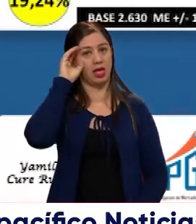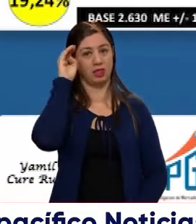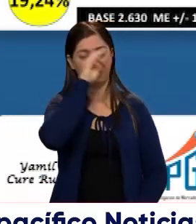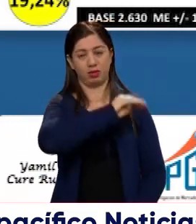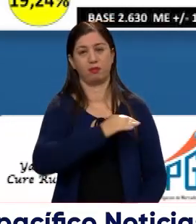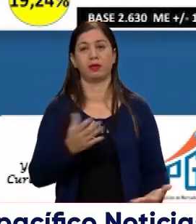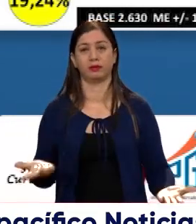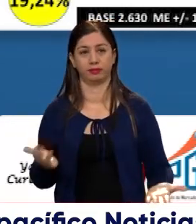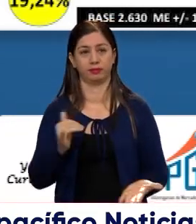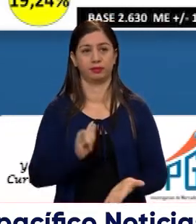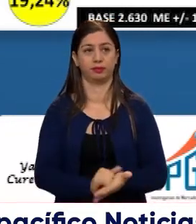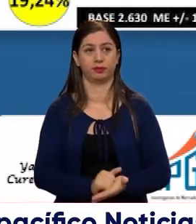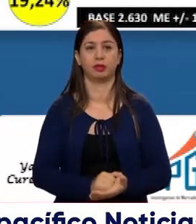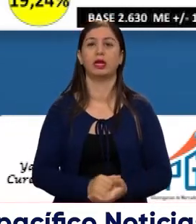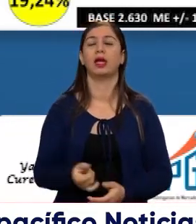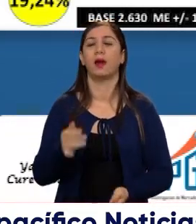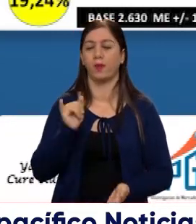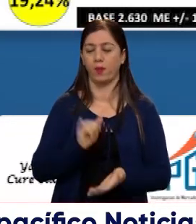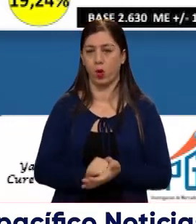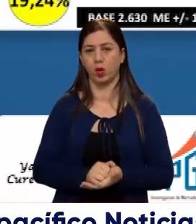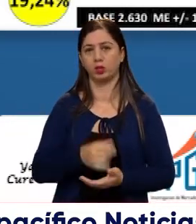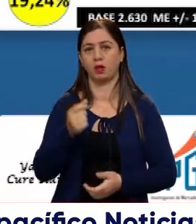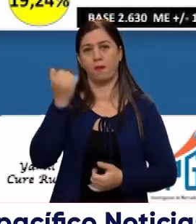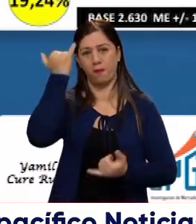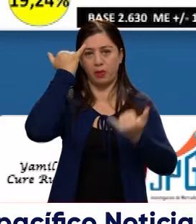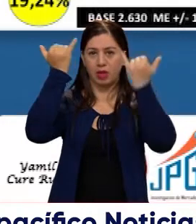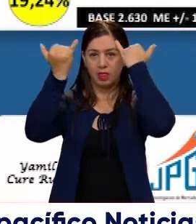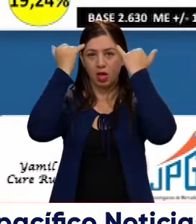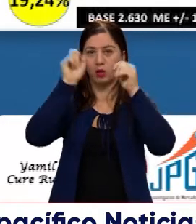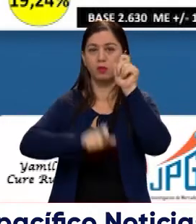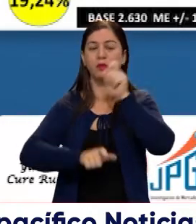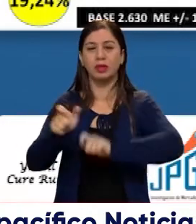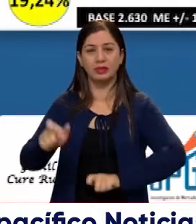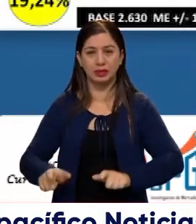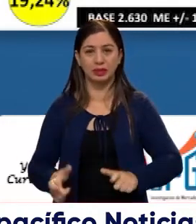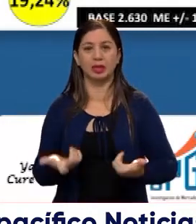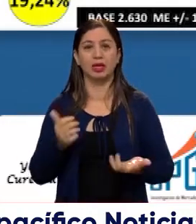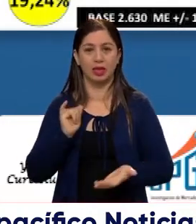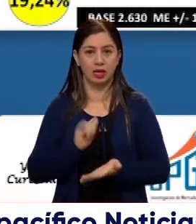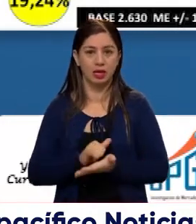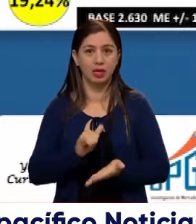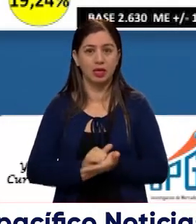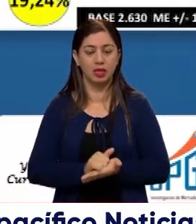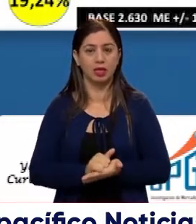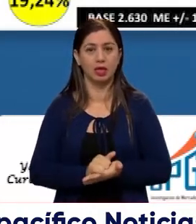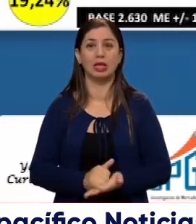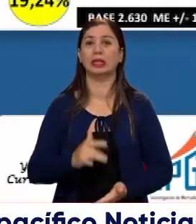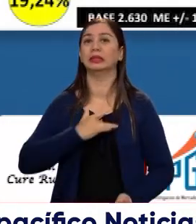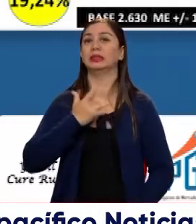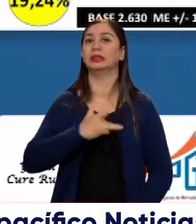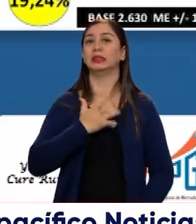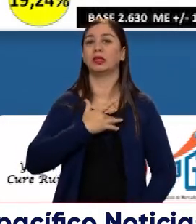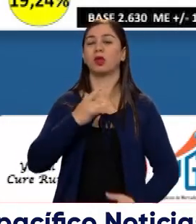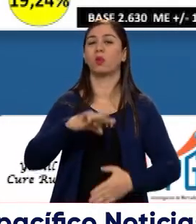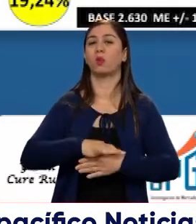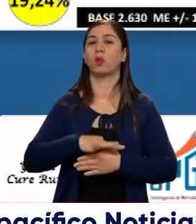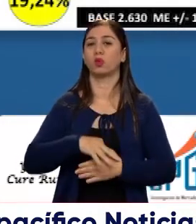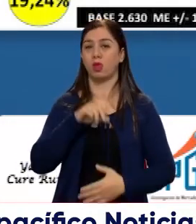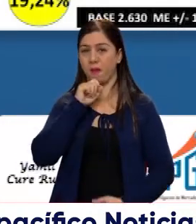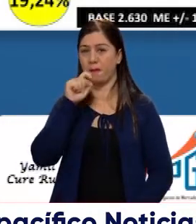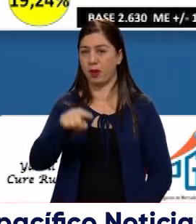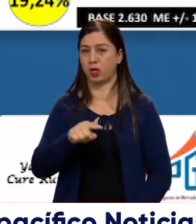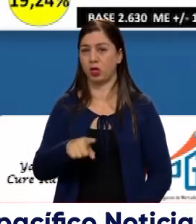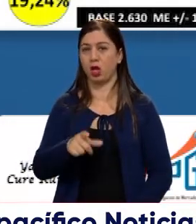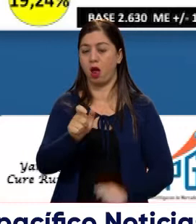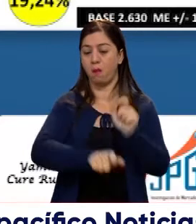Entonces, ahí está. Y ese es el motivo por el cual la gente va a votar. Entiéndame que esas son las motivaciones. Usted ahorita se preguntaba por el